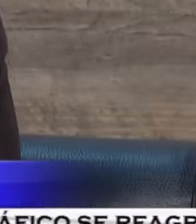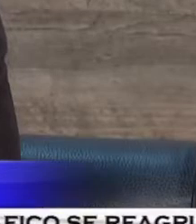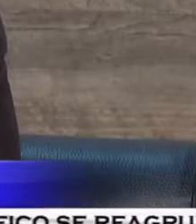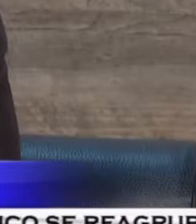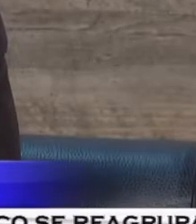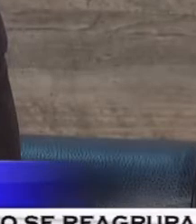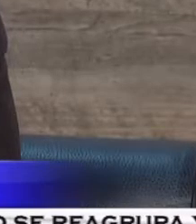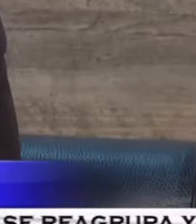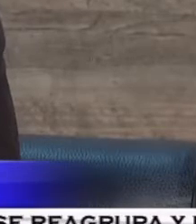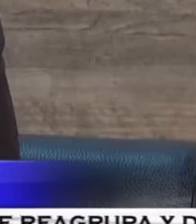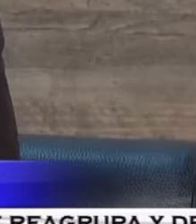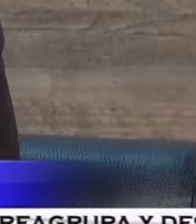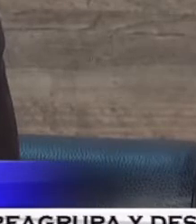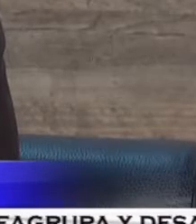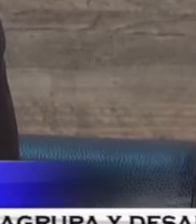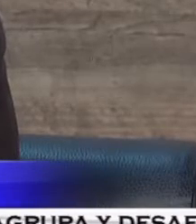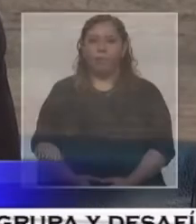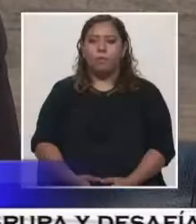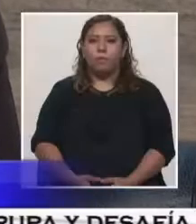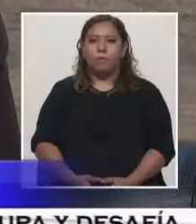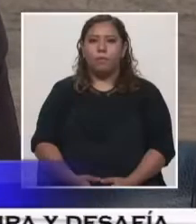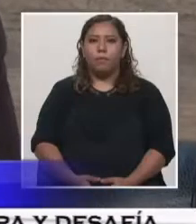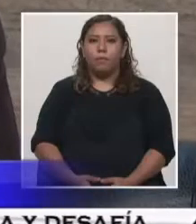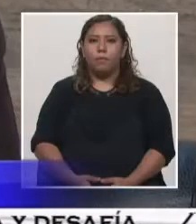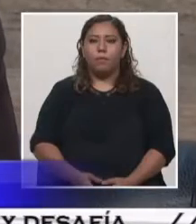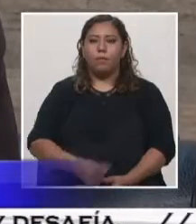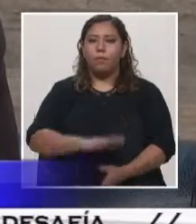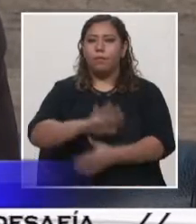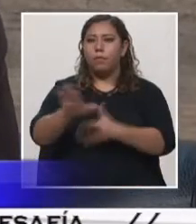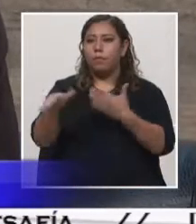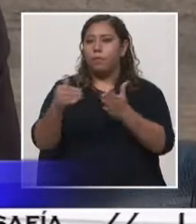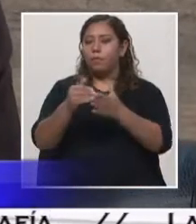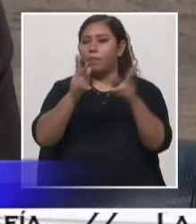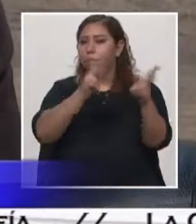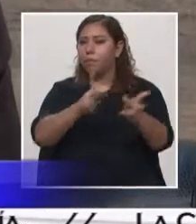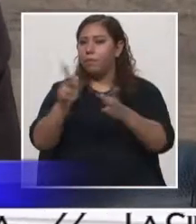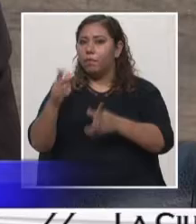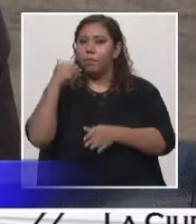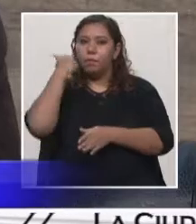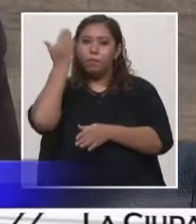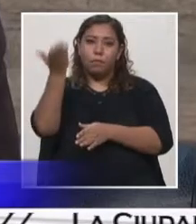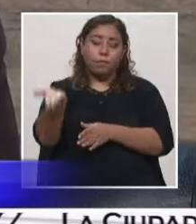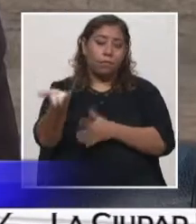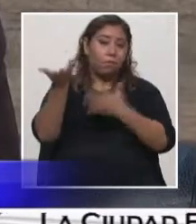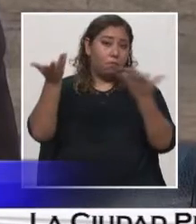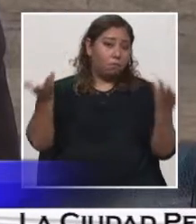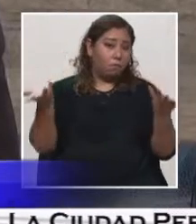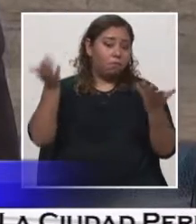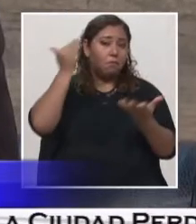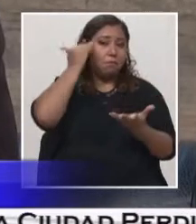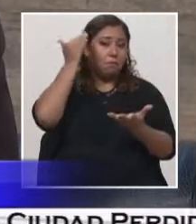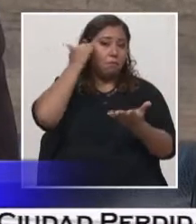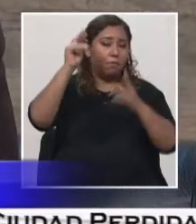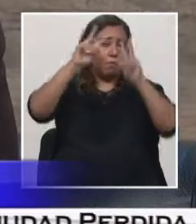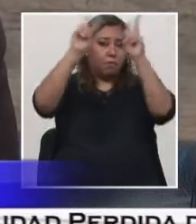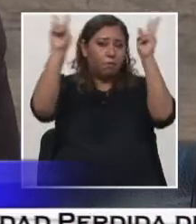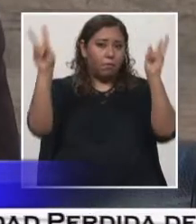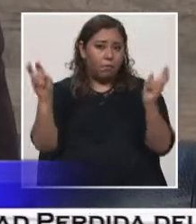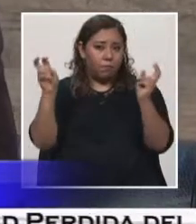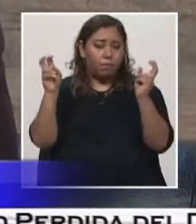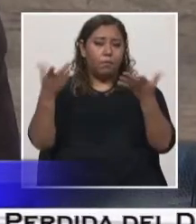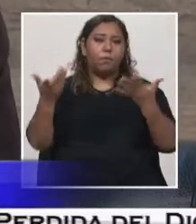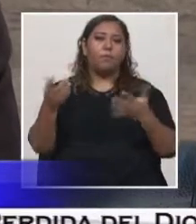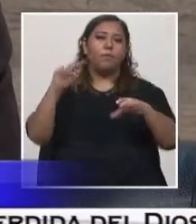estudiantes, mineros, artesanales o todo público que desee conocer algo sobre lo que es geología y